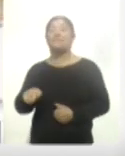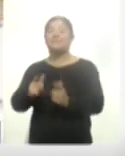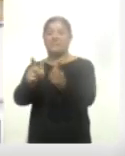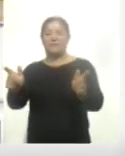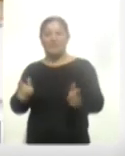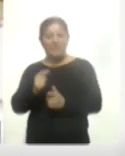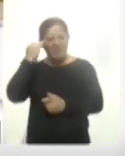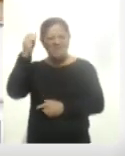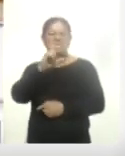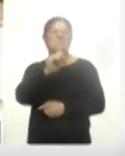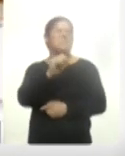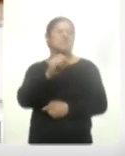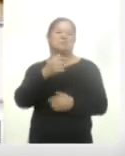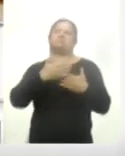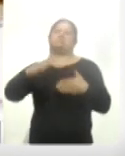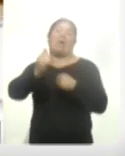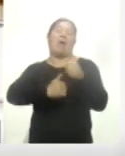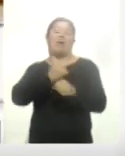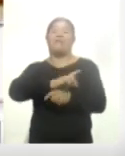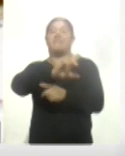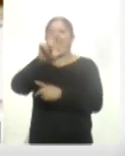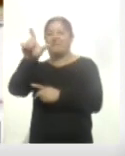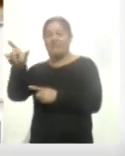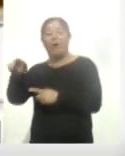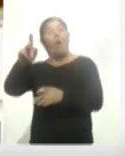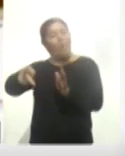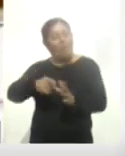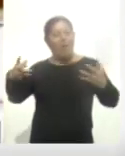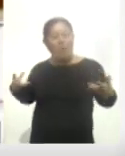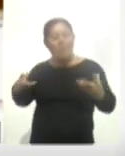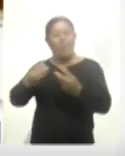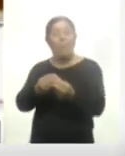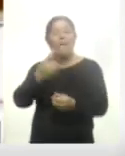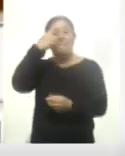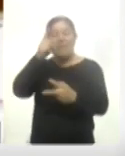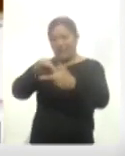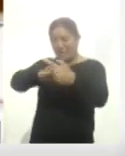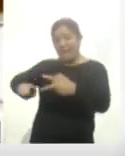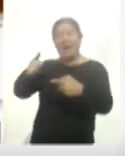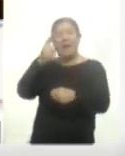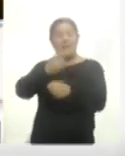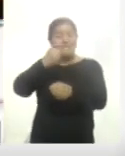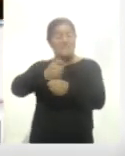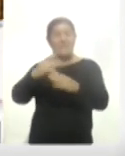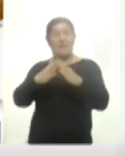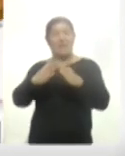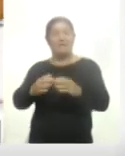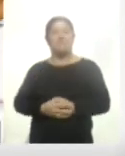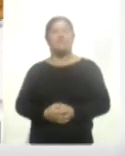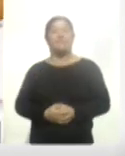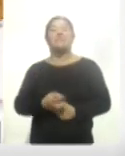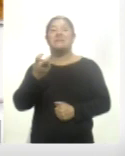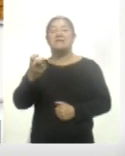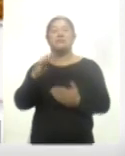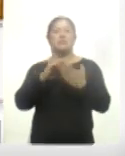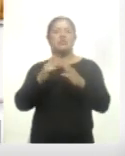semana, veintitantos años después, en el que se juntan otra vez para inaugurar la primera casa de uno de ellos. Y es un motivo